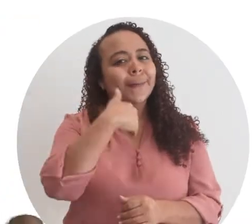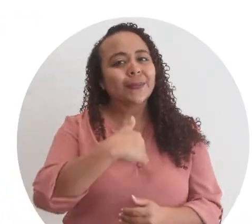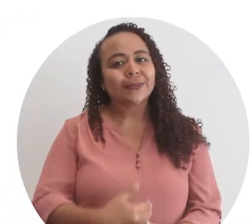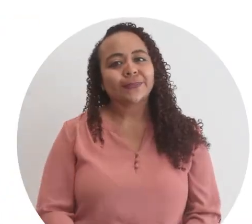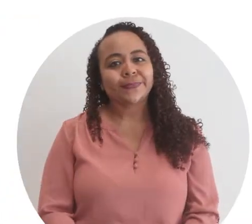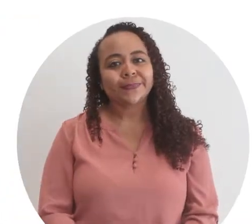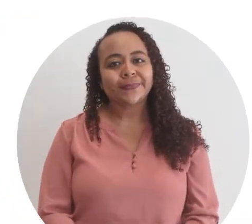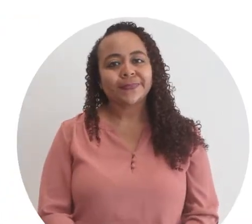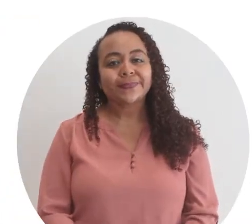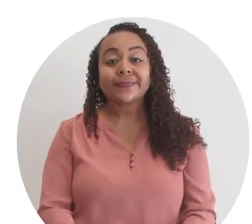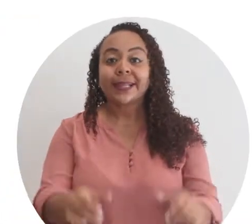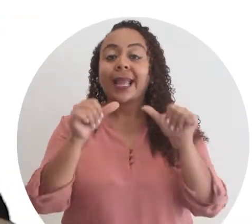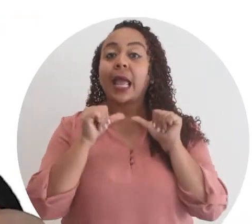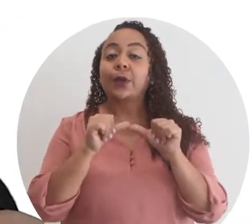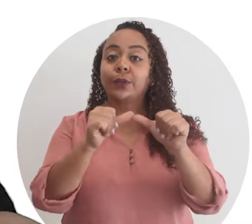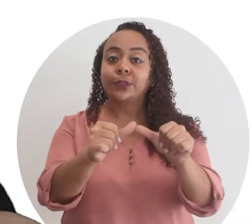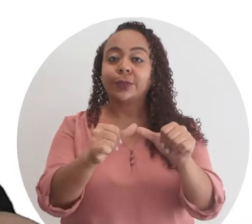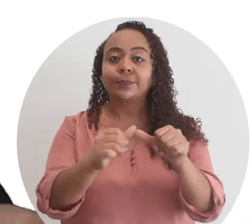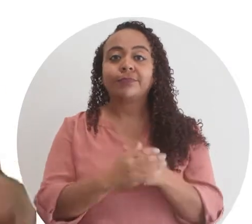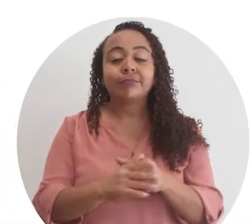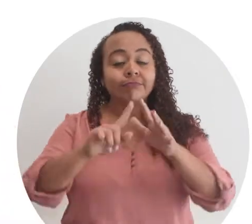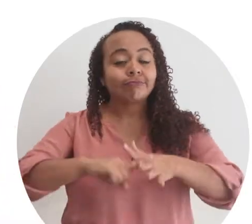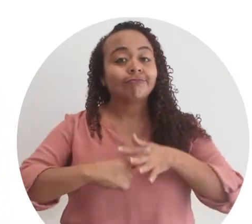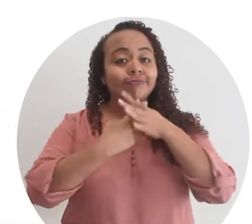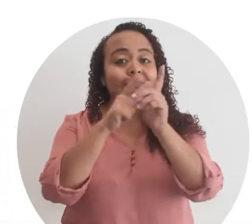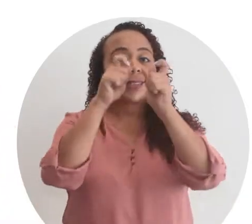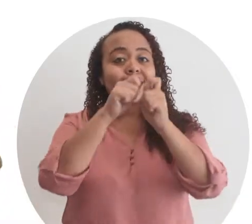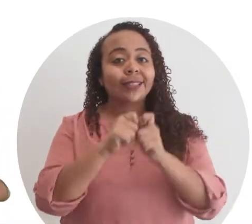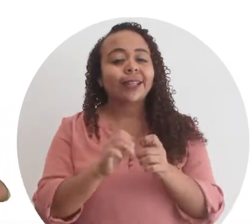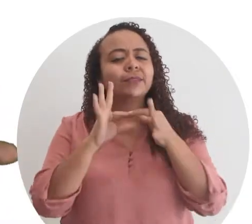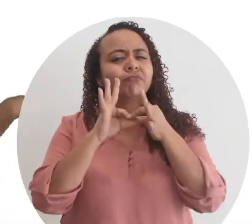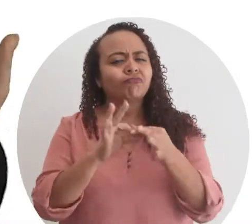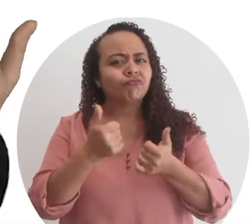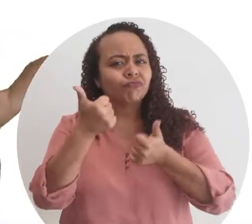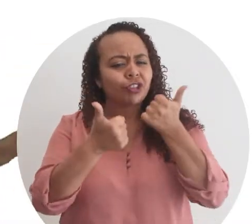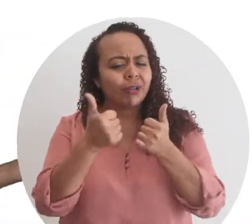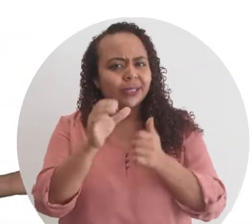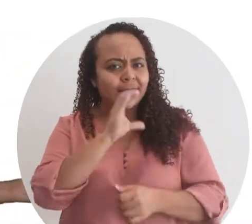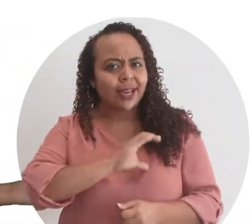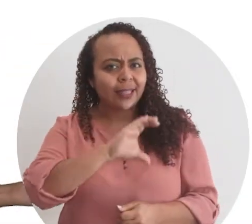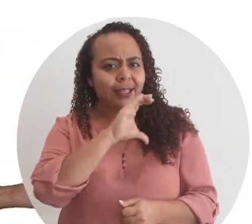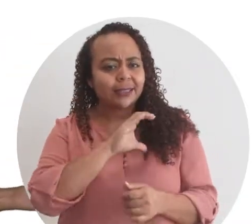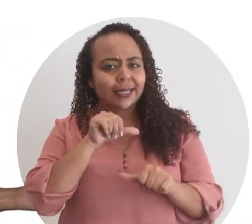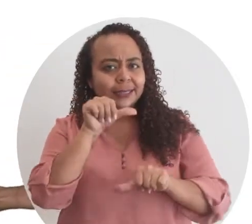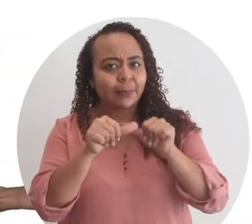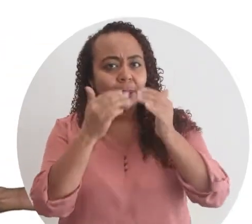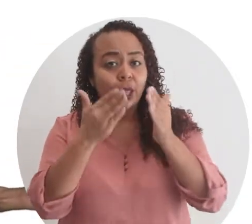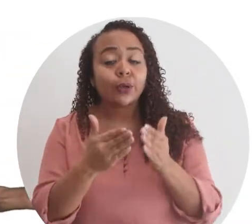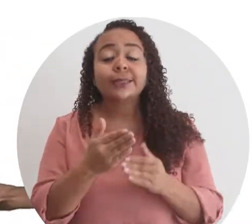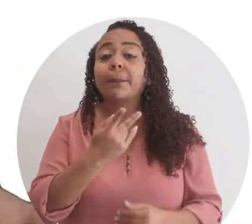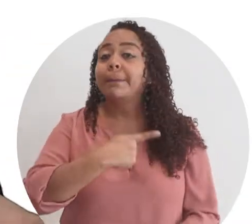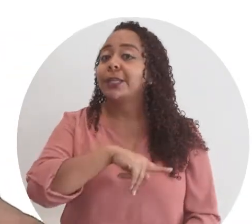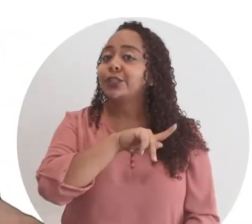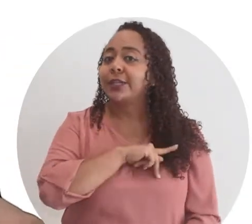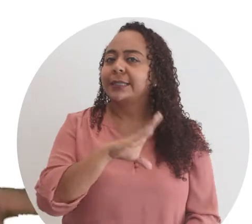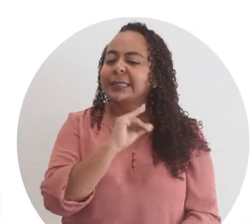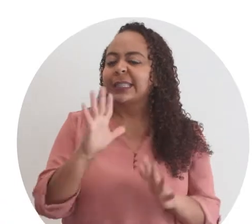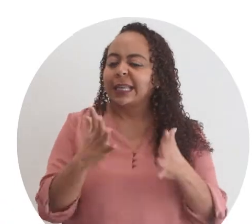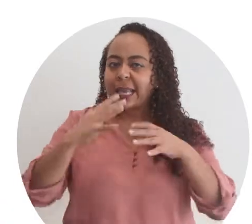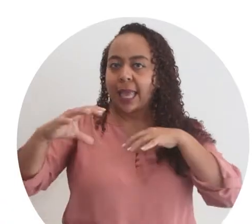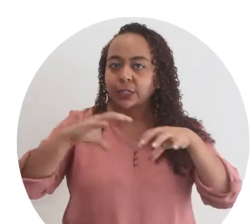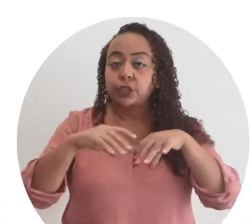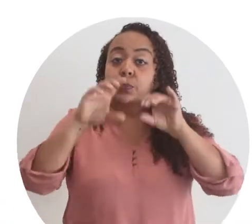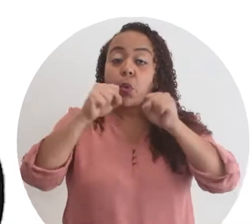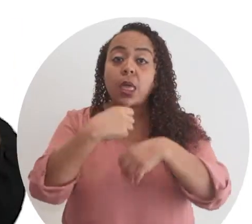¡Vamos adelante! A continuación, vamos a entrar en detalles sobre cuáles son estas características emprendedoras personales